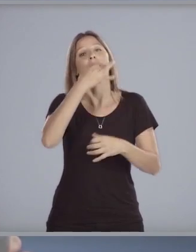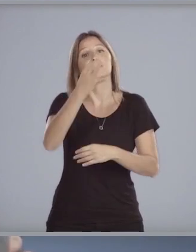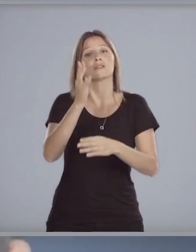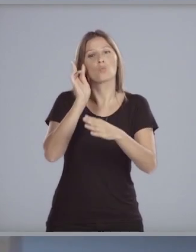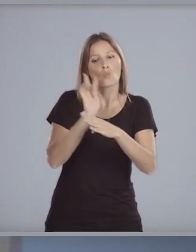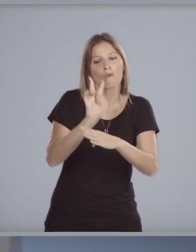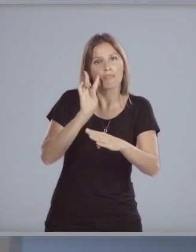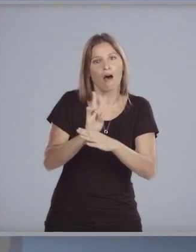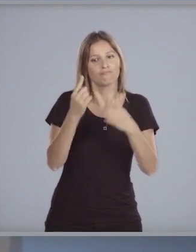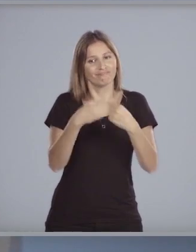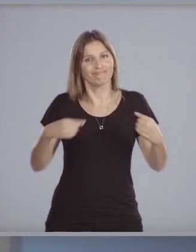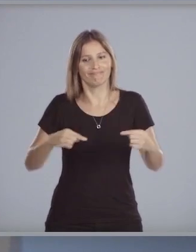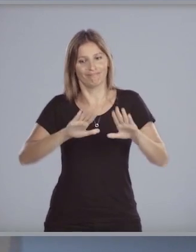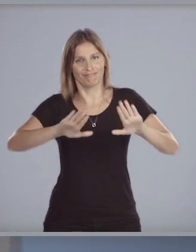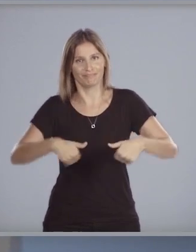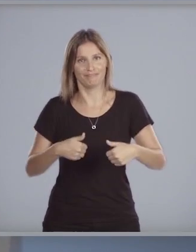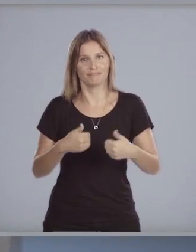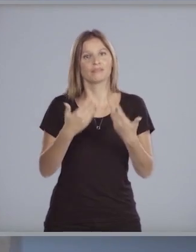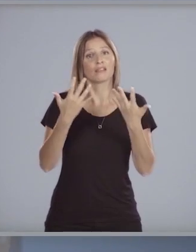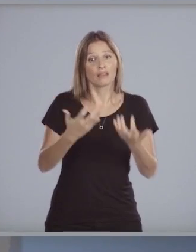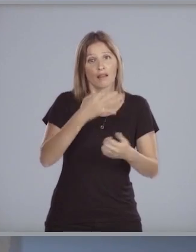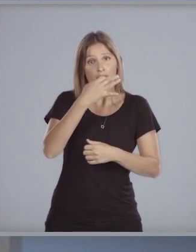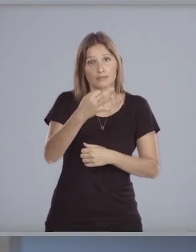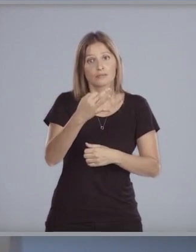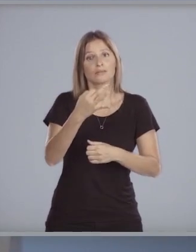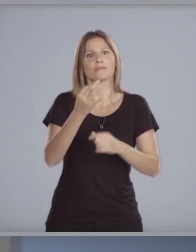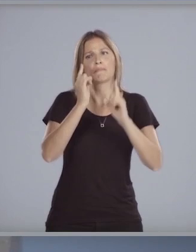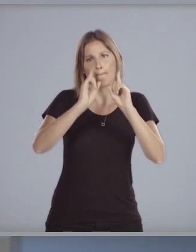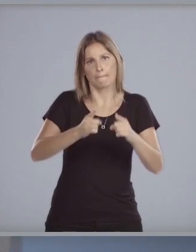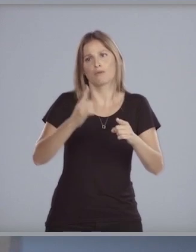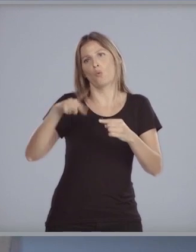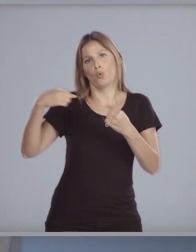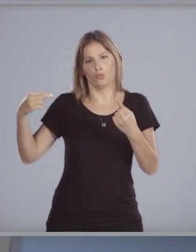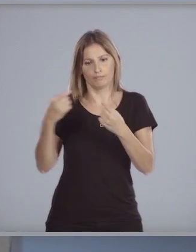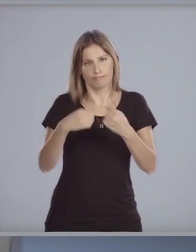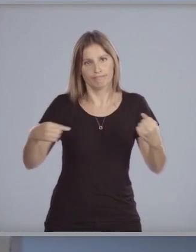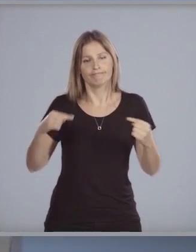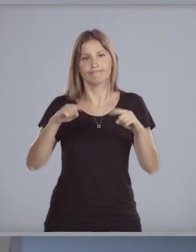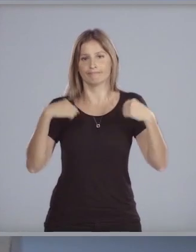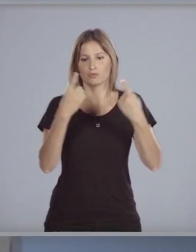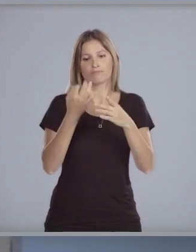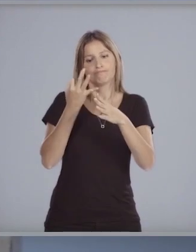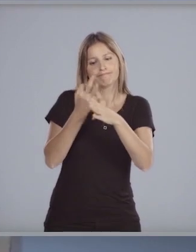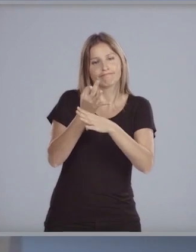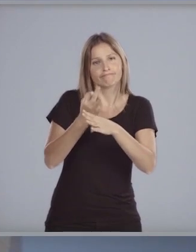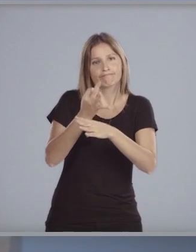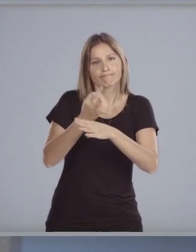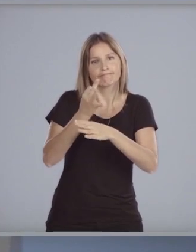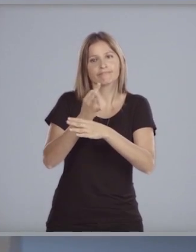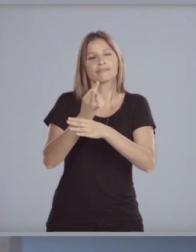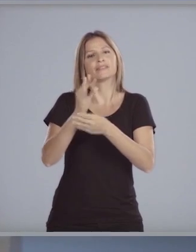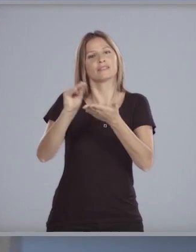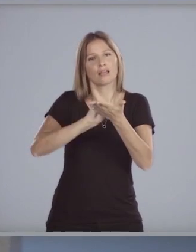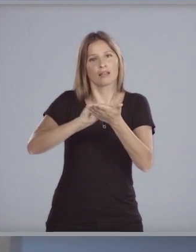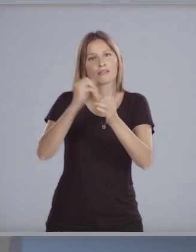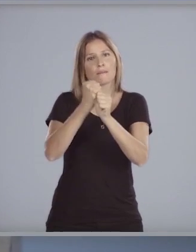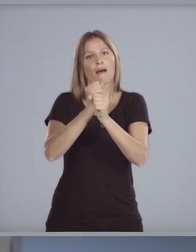su patrimonio. A tal efecto, entre otras medidas, instruiremos a la escribanía de